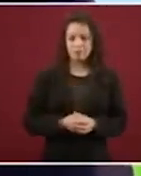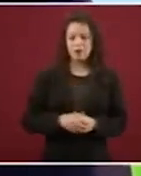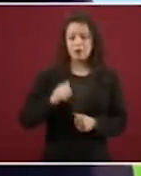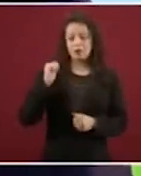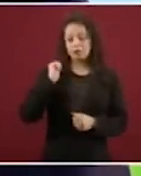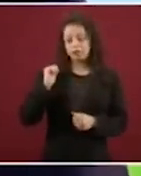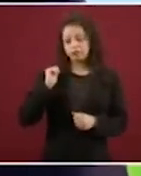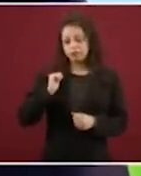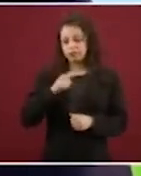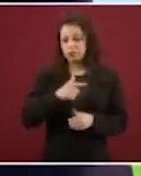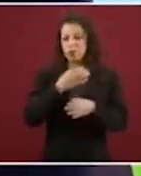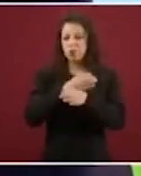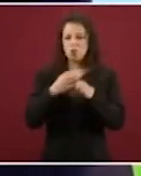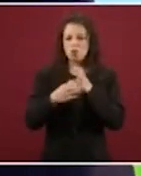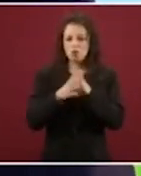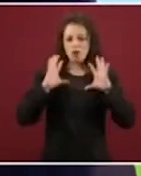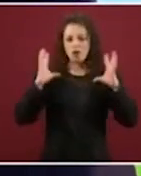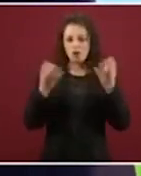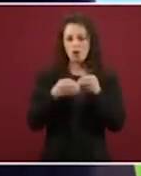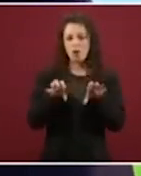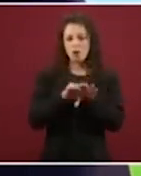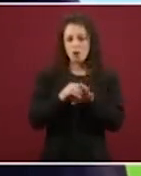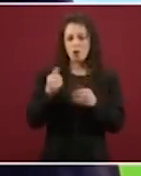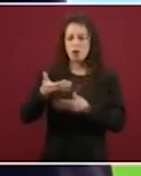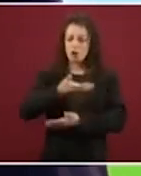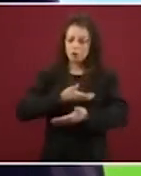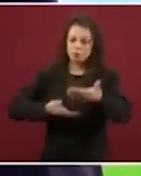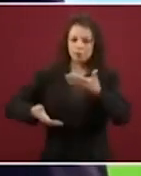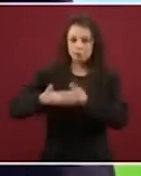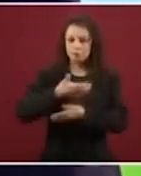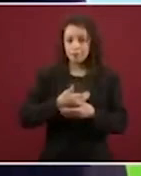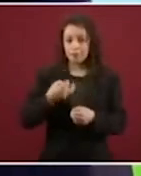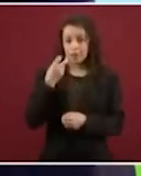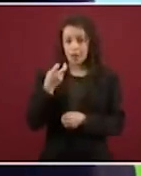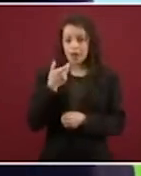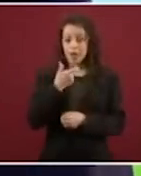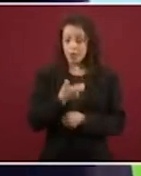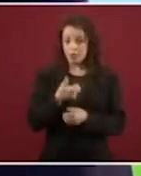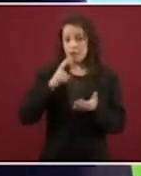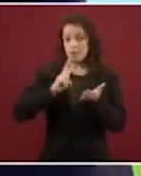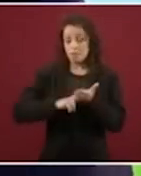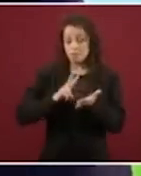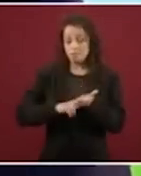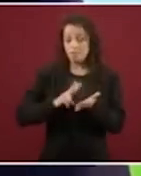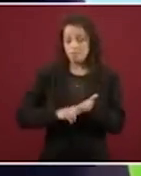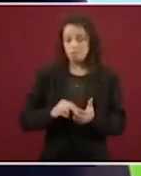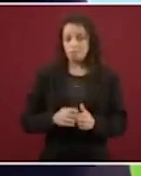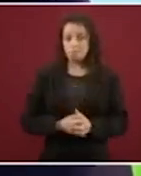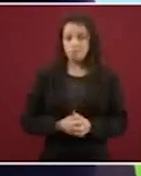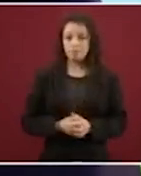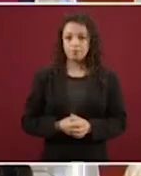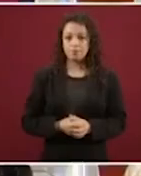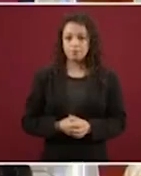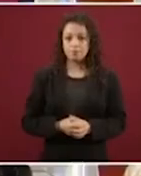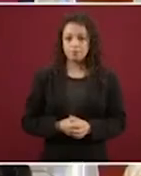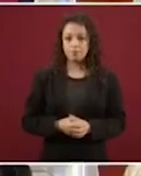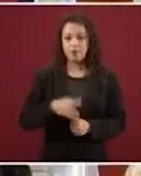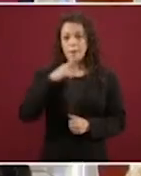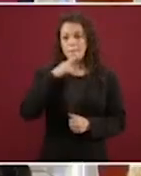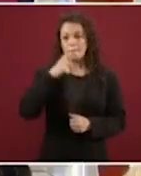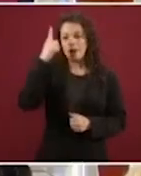solidaridad comunitaria, se hace rendir cada peso mucho más de lo que pudiera hacerlo cualquier